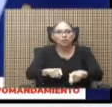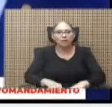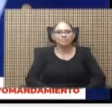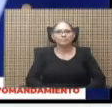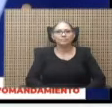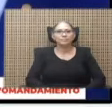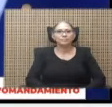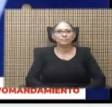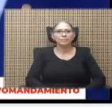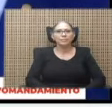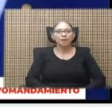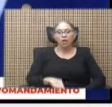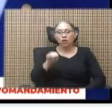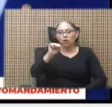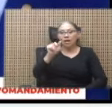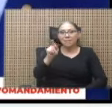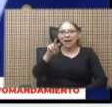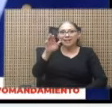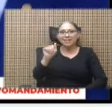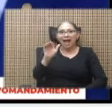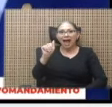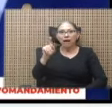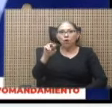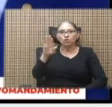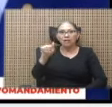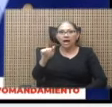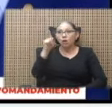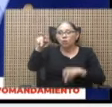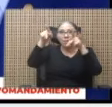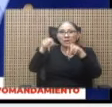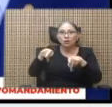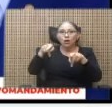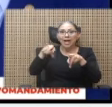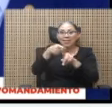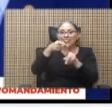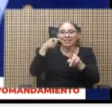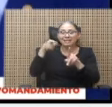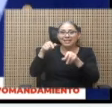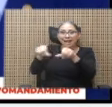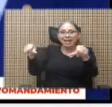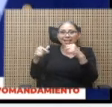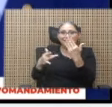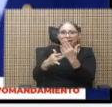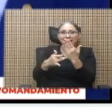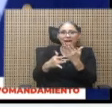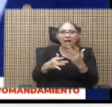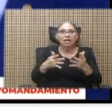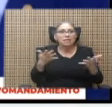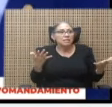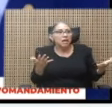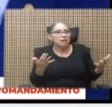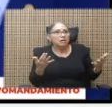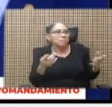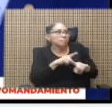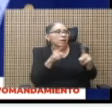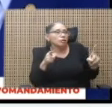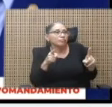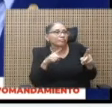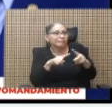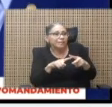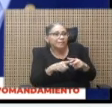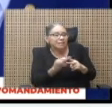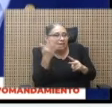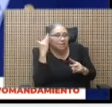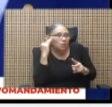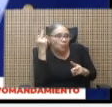Marta Costa, es una persona que viene de lo técnico. Dave, usted puede tener... Y la financiación política tenemos todos, porque digamos... No,